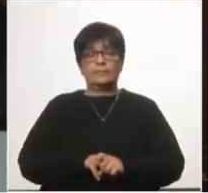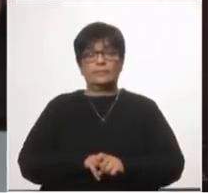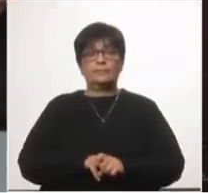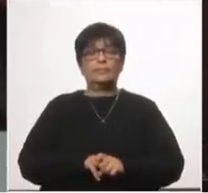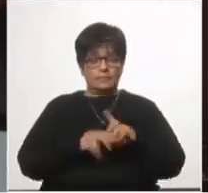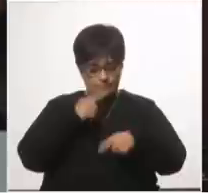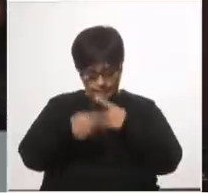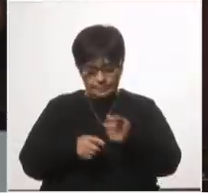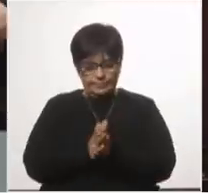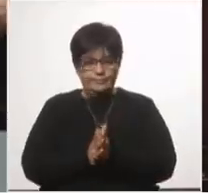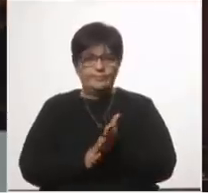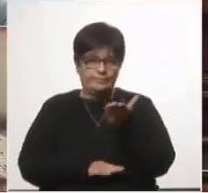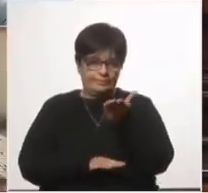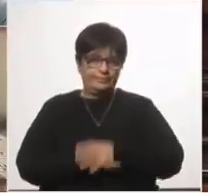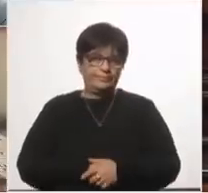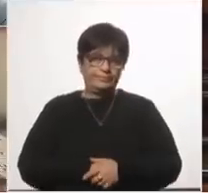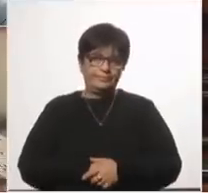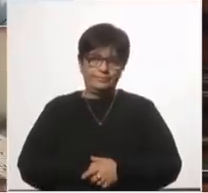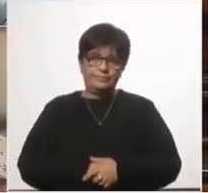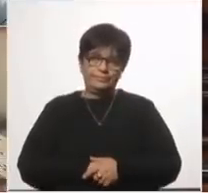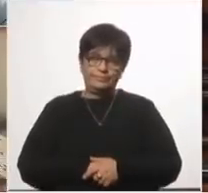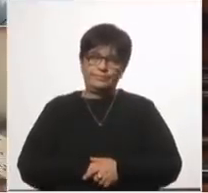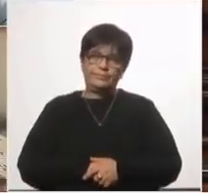puede proseguir señor senador